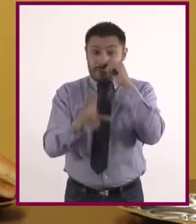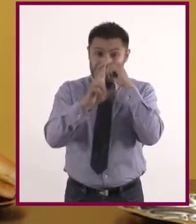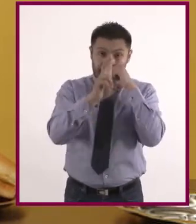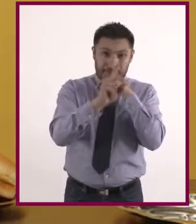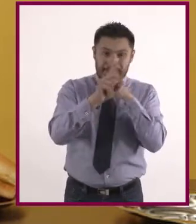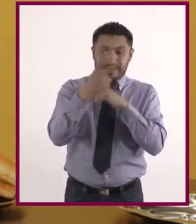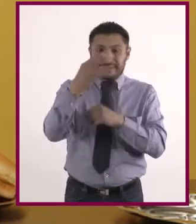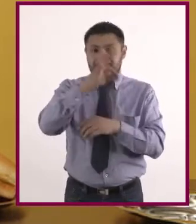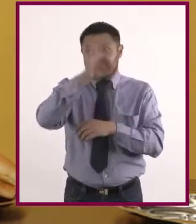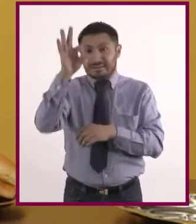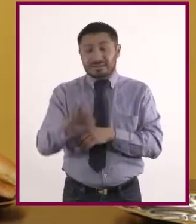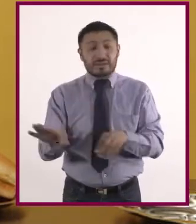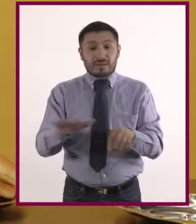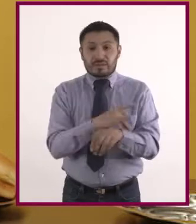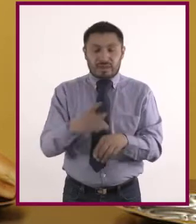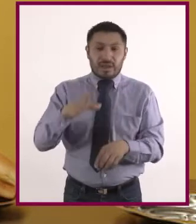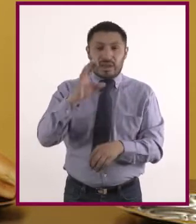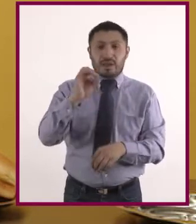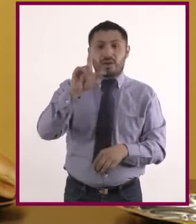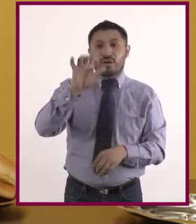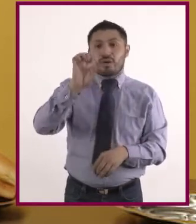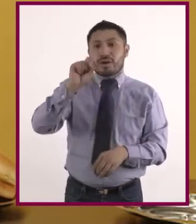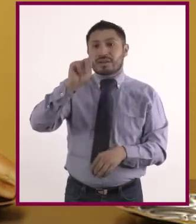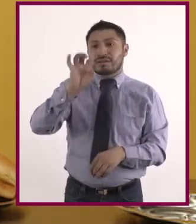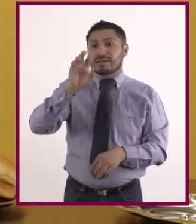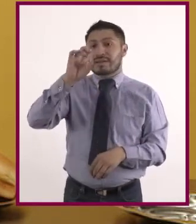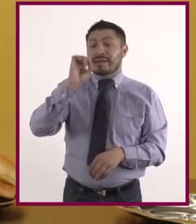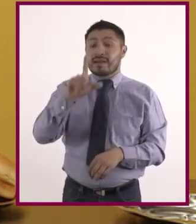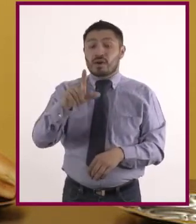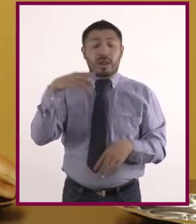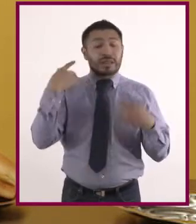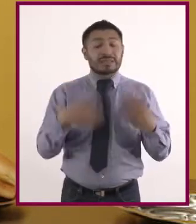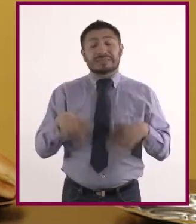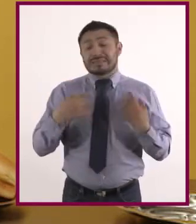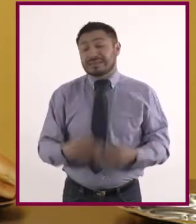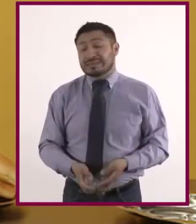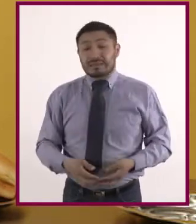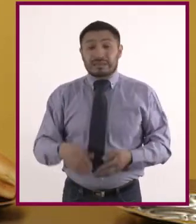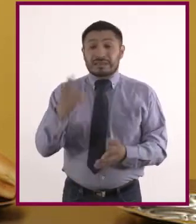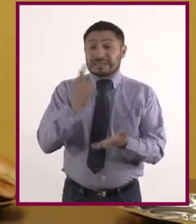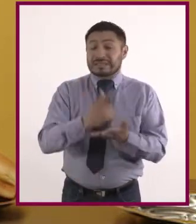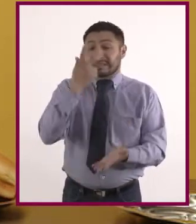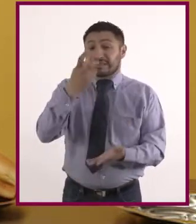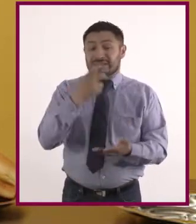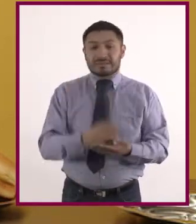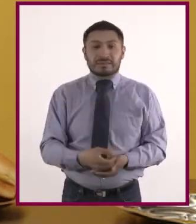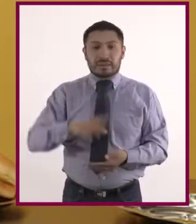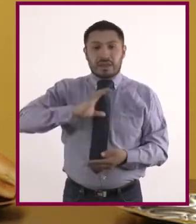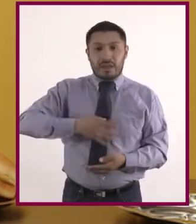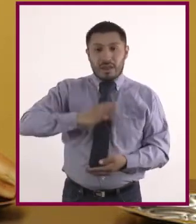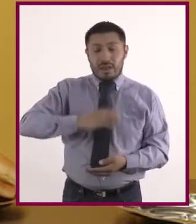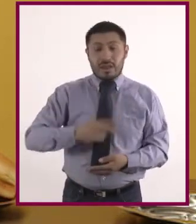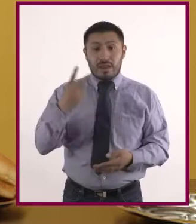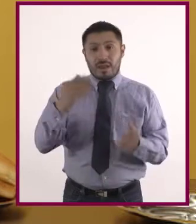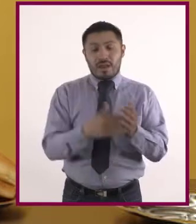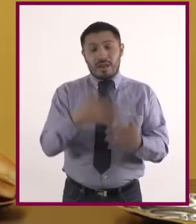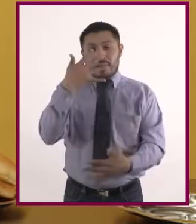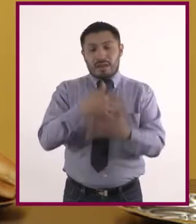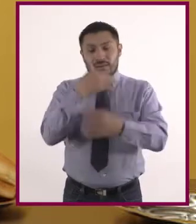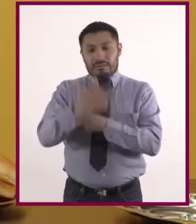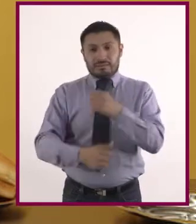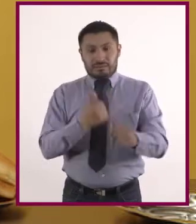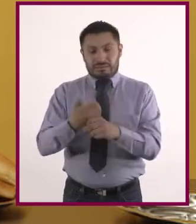debido a la baja ingesta de colesterol y el control de la presión arterial de manera natural. ¡Cáncer! En 2015,